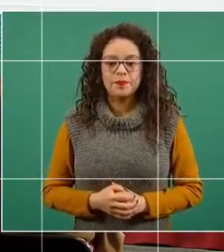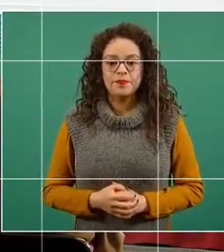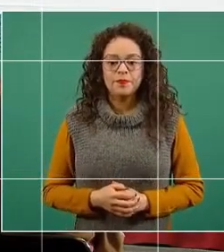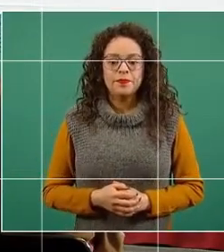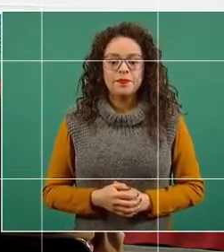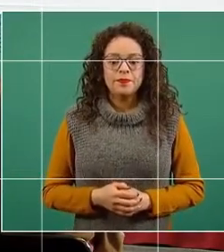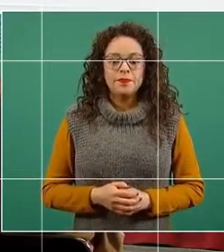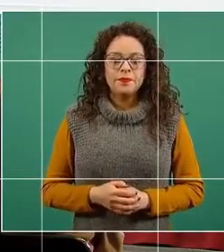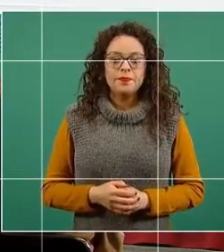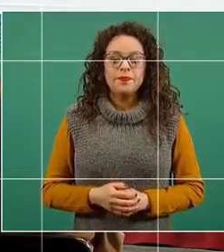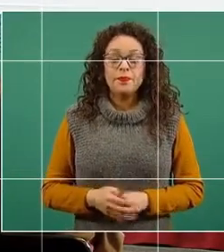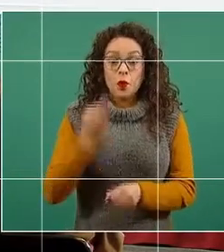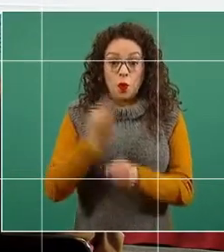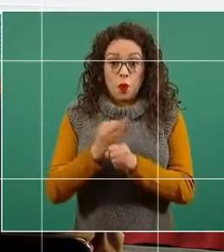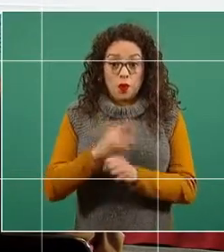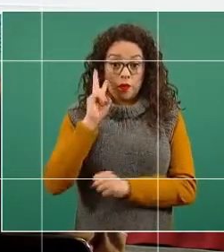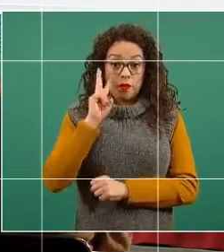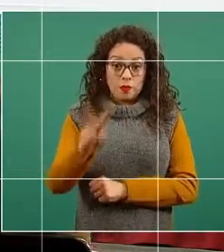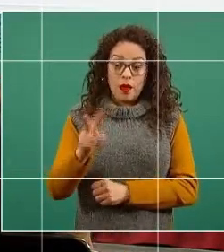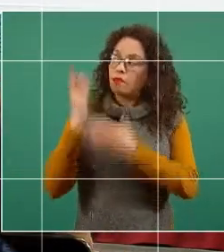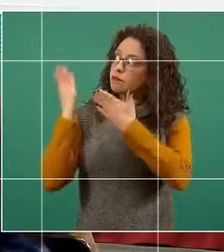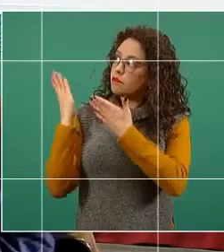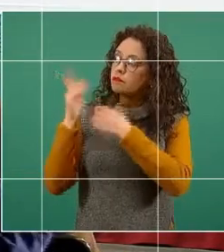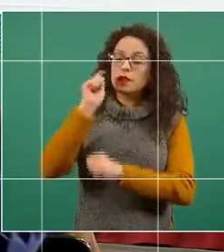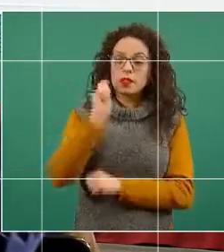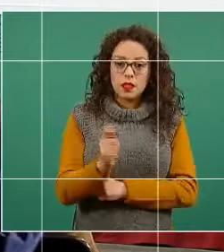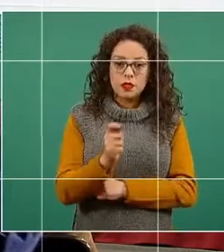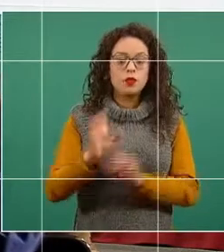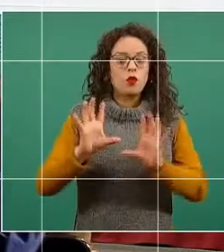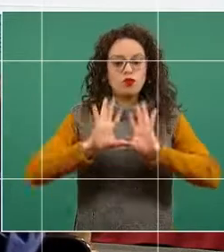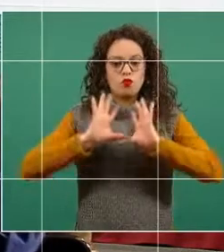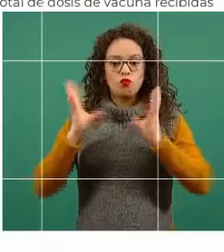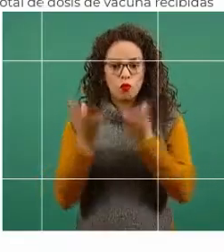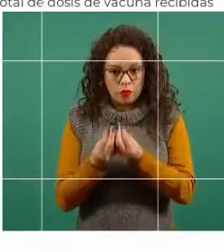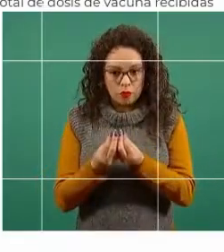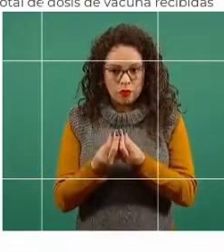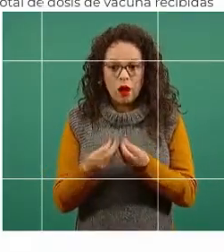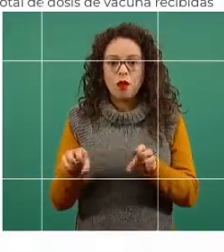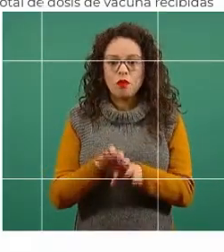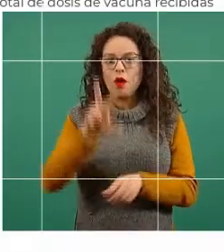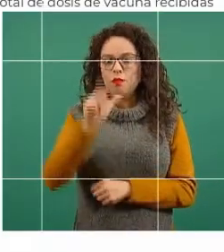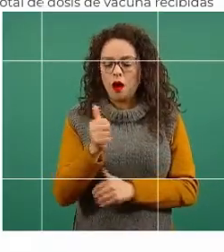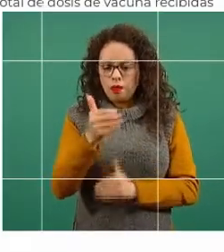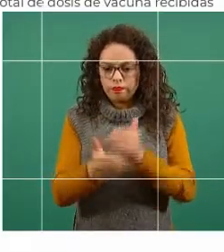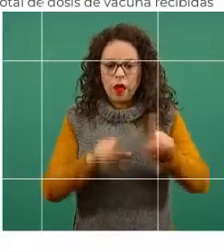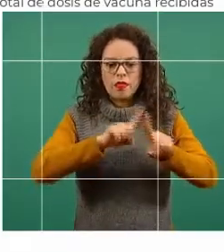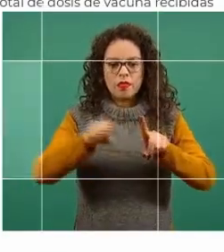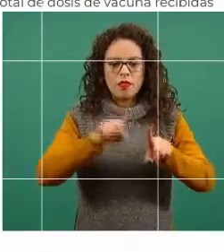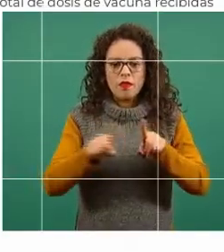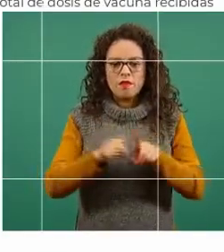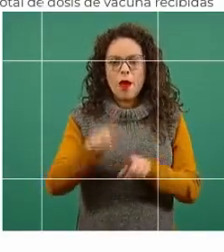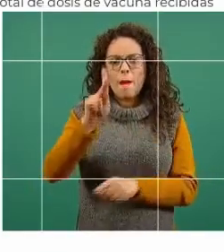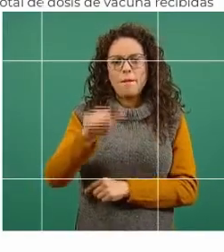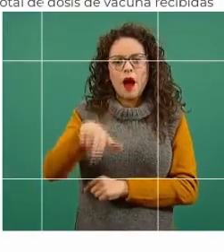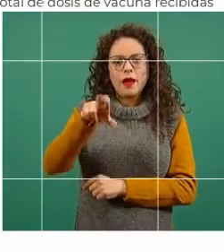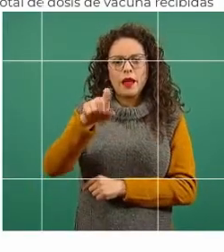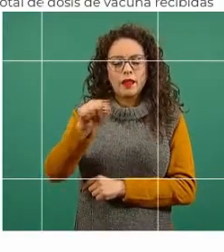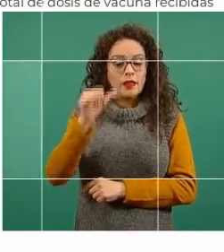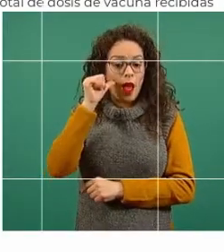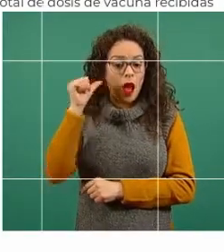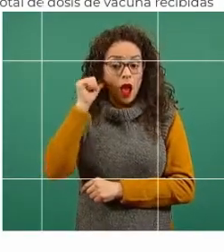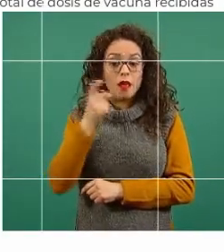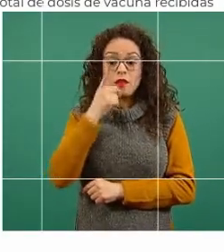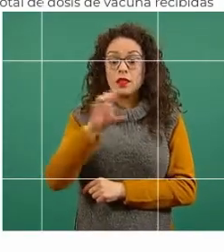Y aquí tenemos finalmente el avance porcentual global, ahora sí con los distintos paquetes. Ayer hablábamos de un 67